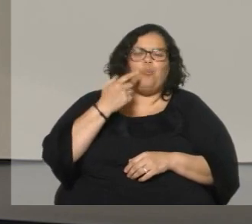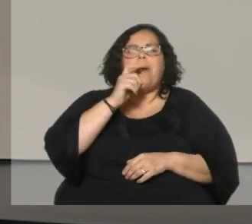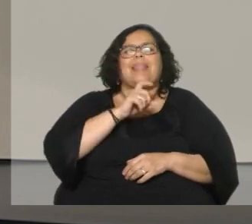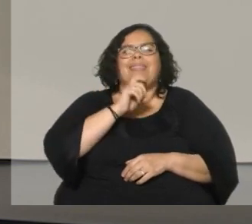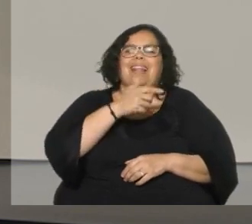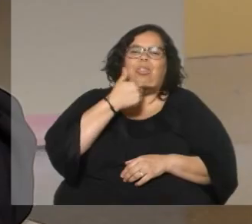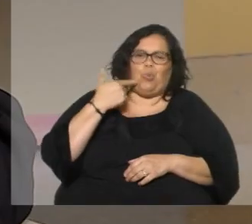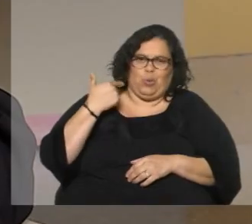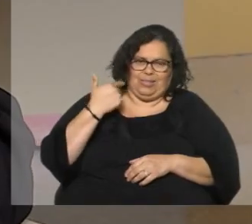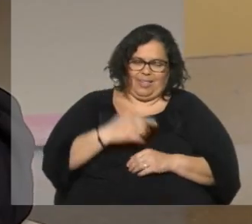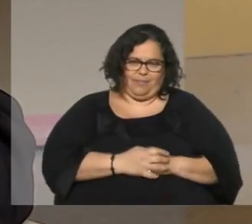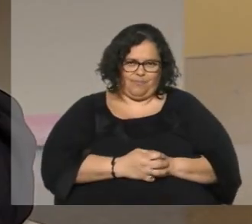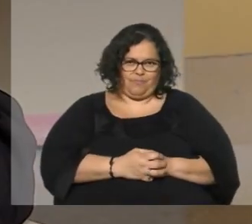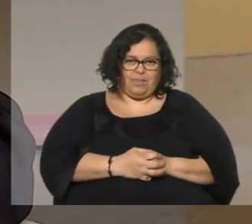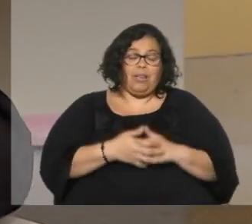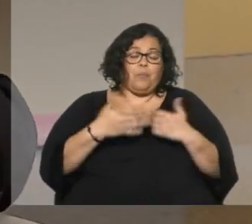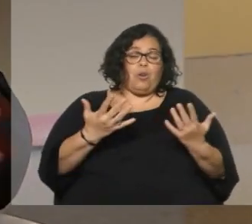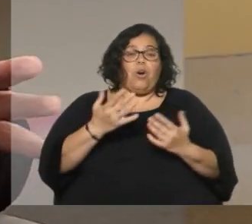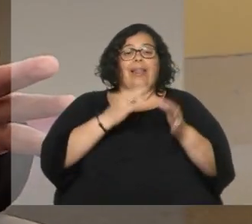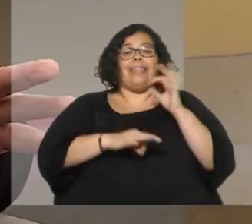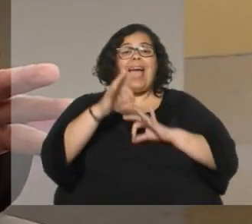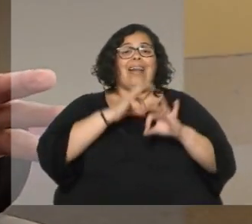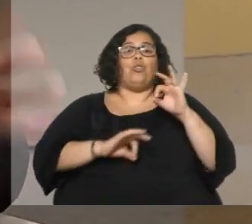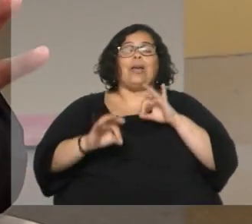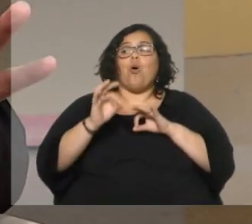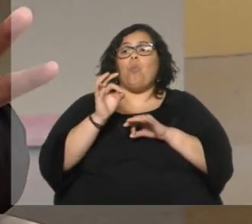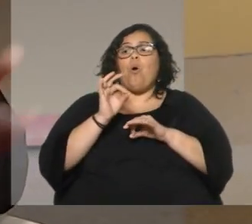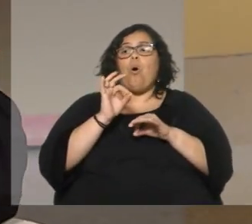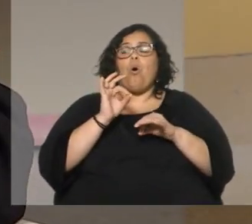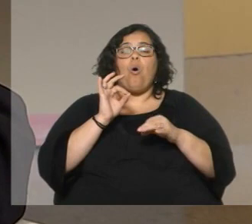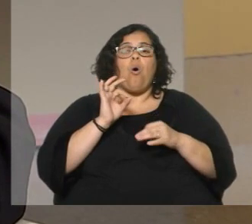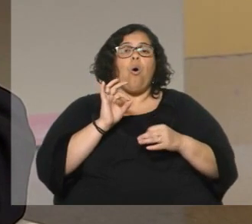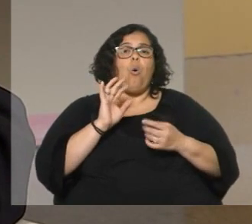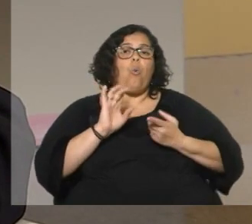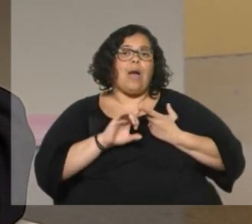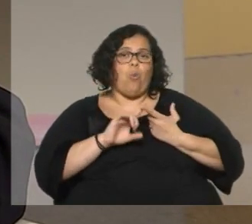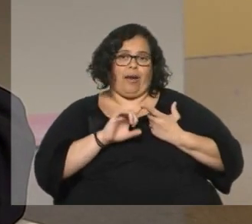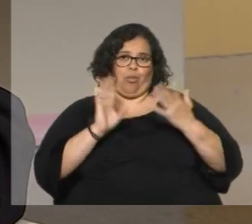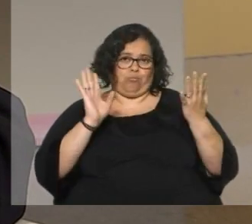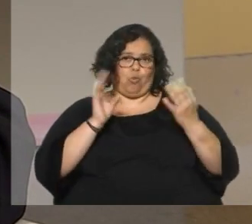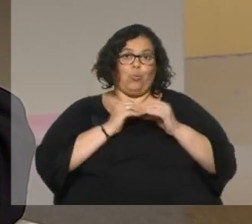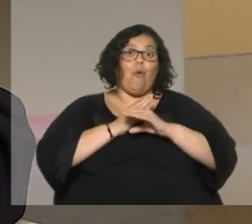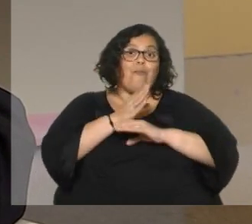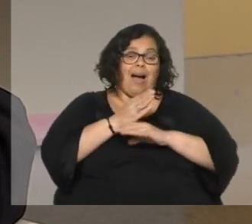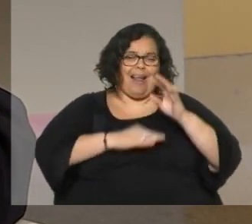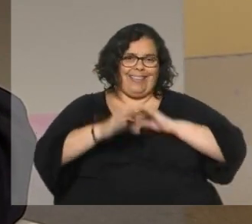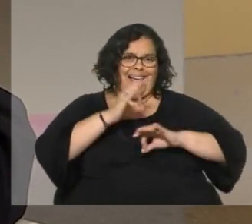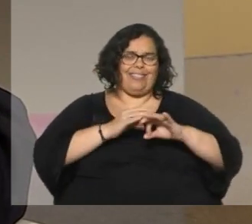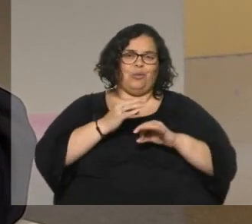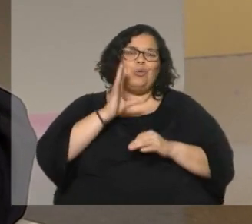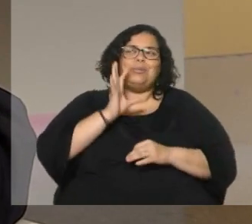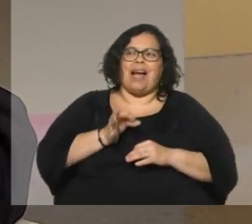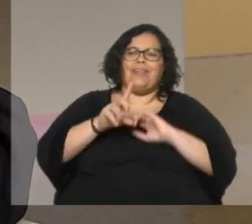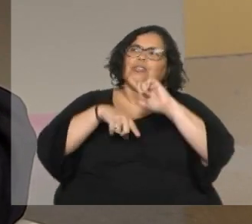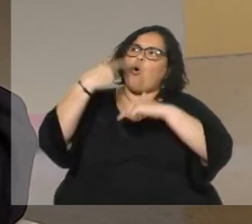espectadores si bueno es una convención el teatro uno cuando va al teatro se asoma a otro mundo y yo creo que para mí todavía hasta el día de